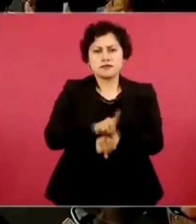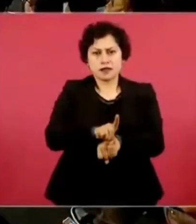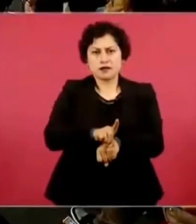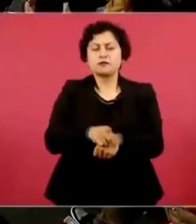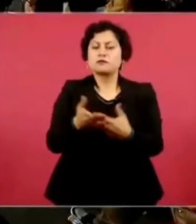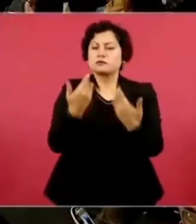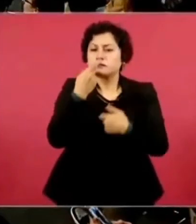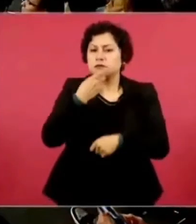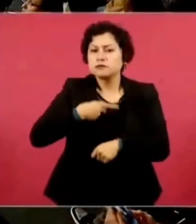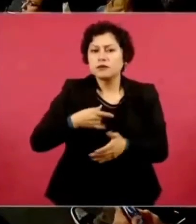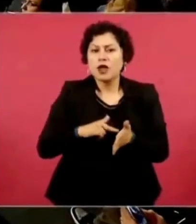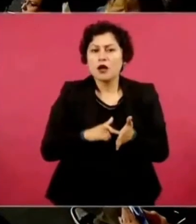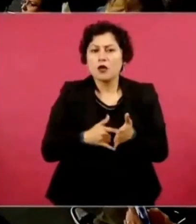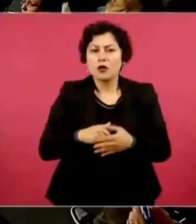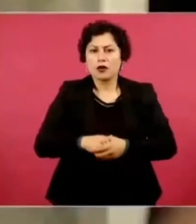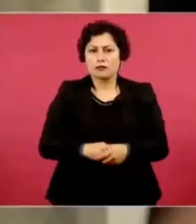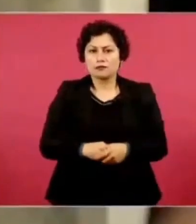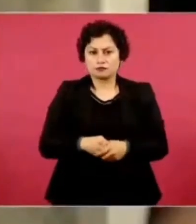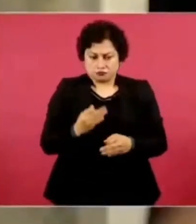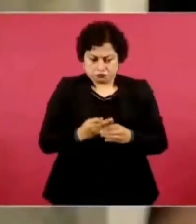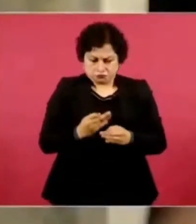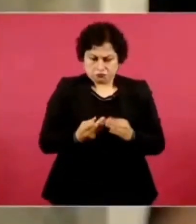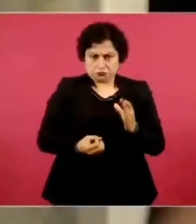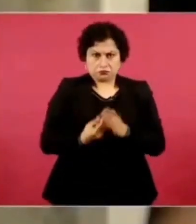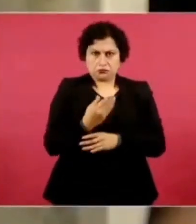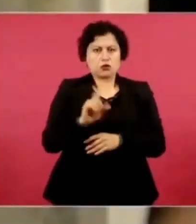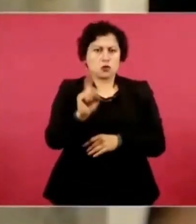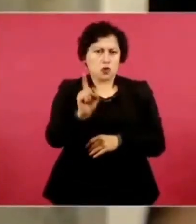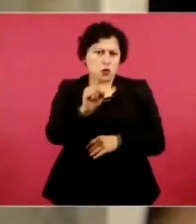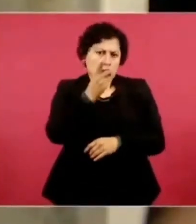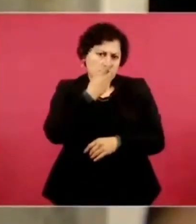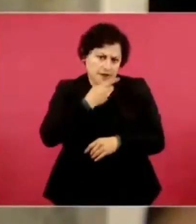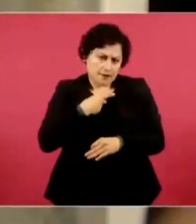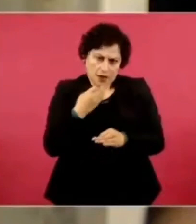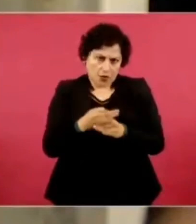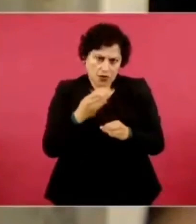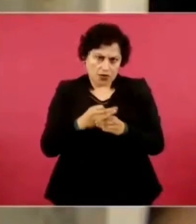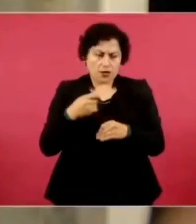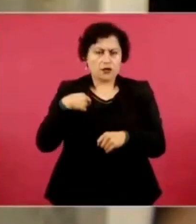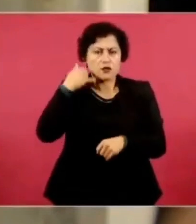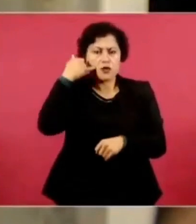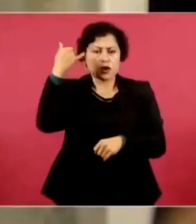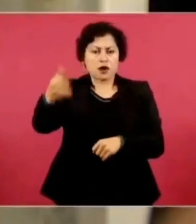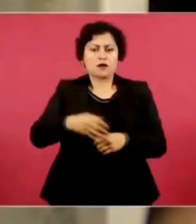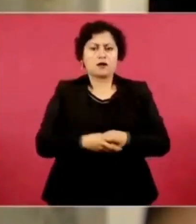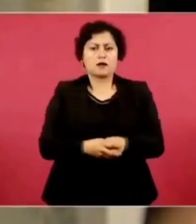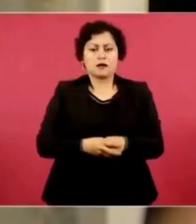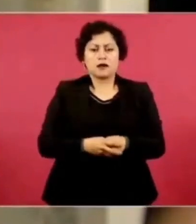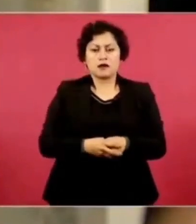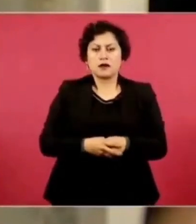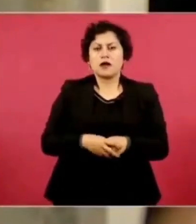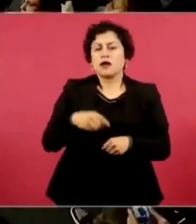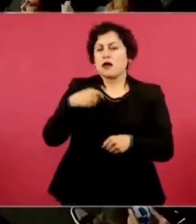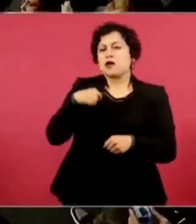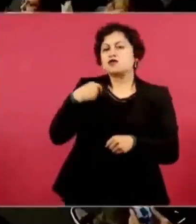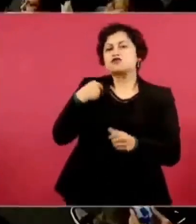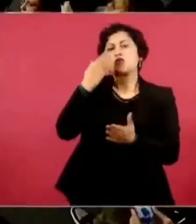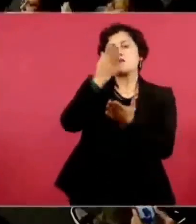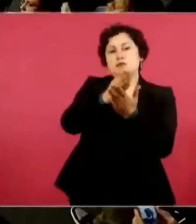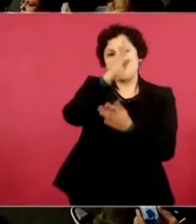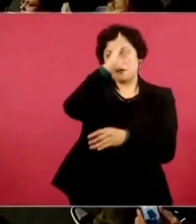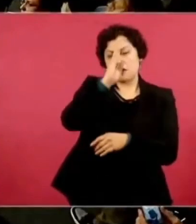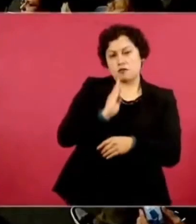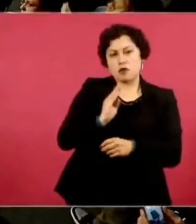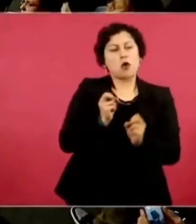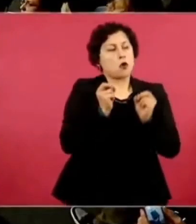Dígame usted a qué hora. Saliendo de aquí podríamos… No, dígame usted la hora ahorita, yo le digo a yo le hablo. Al mediodía estaría yo ahí. ¿Perdón? Al mediodía estaría yo ahí. Orale,